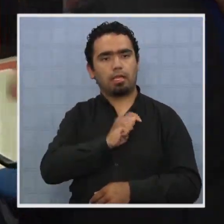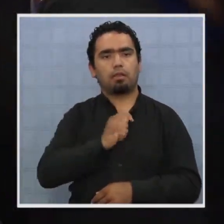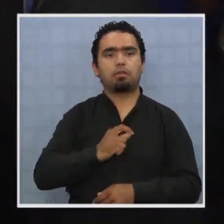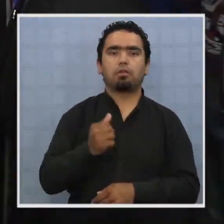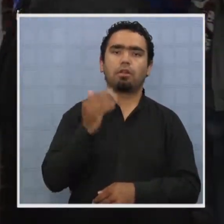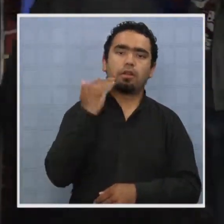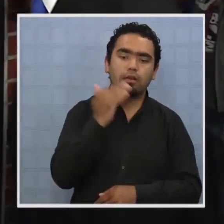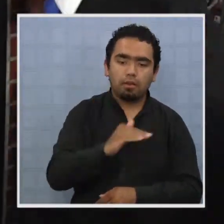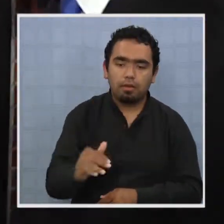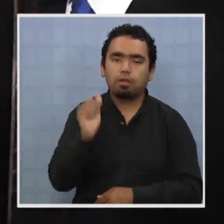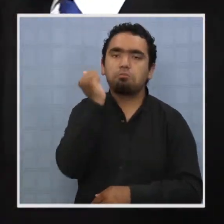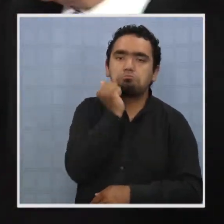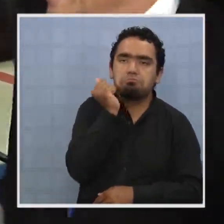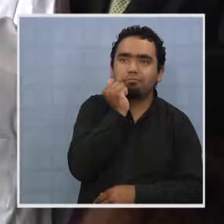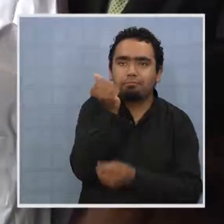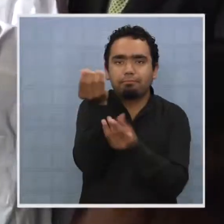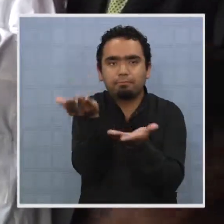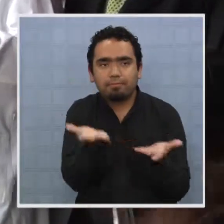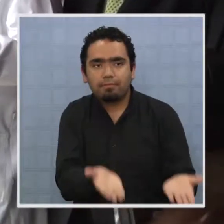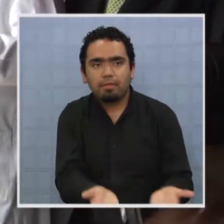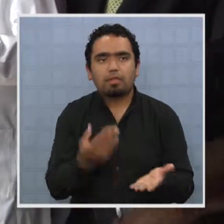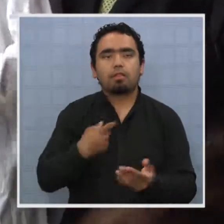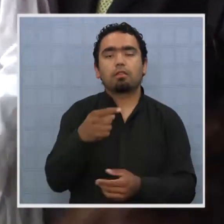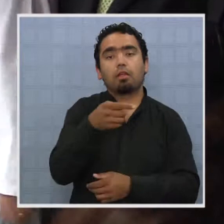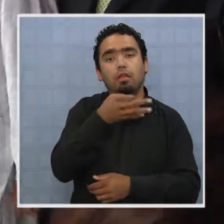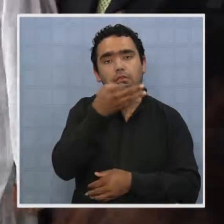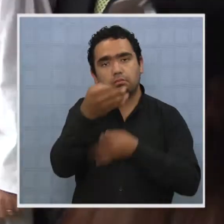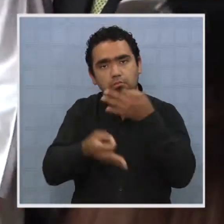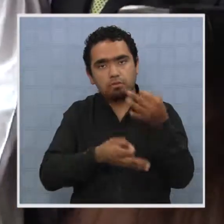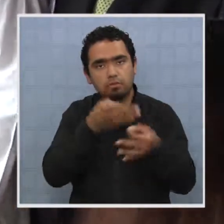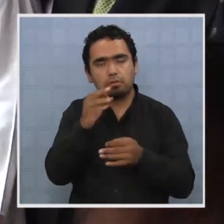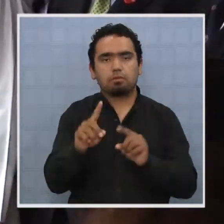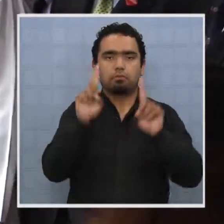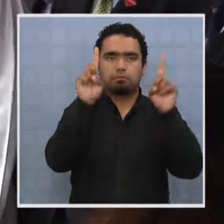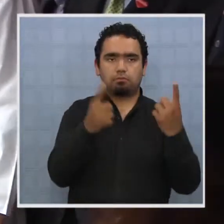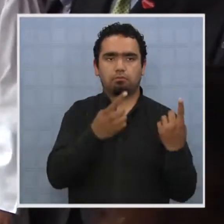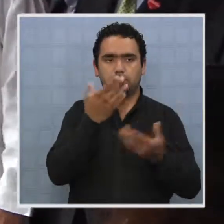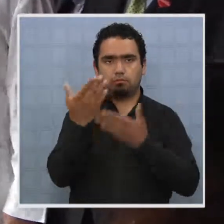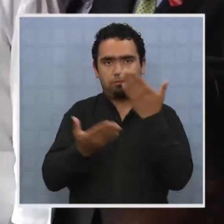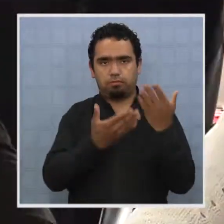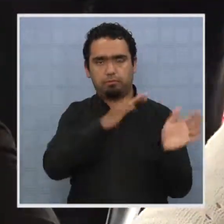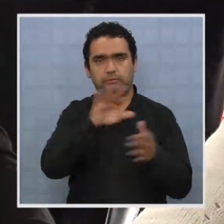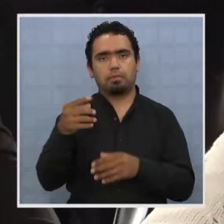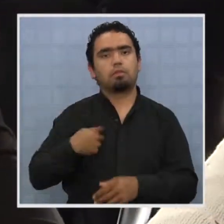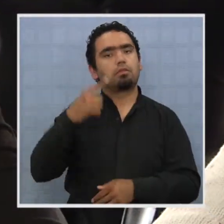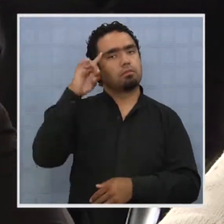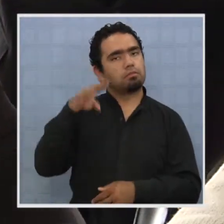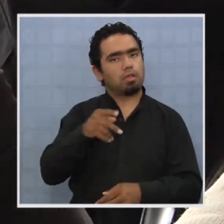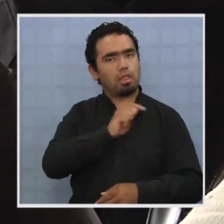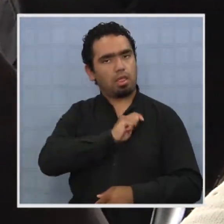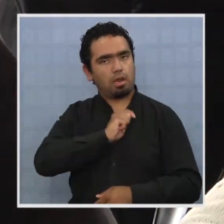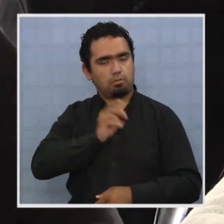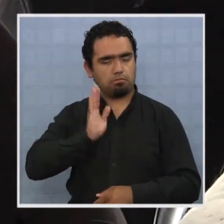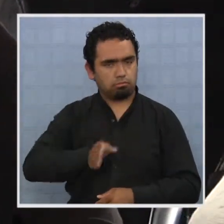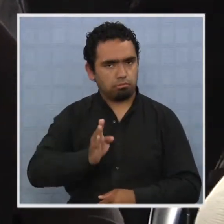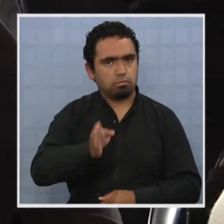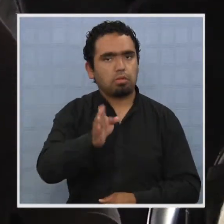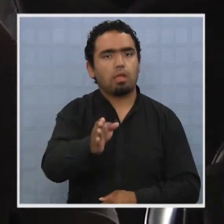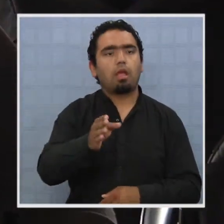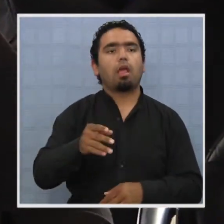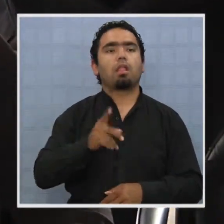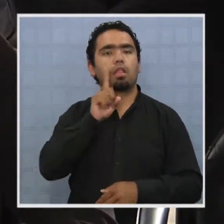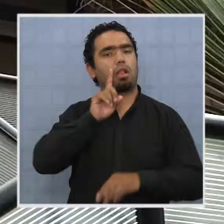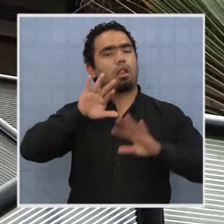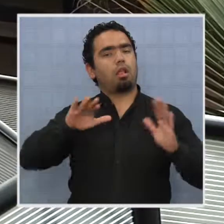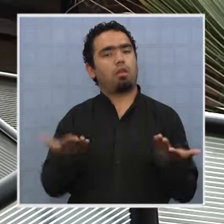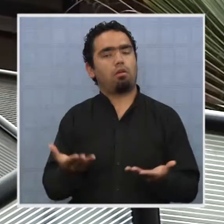bienvenida que le dieron los niños que asisten a rehabilitación, quienes le dedicaron un pequeño concierto. Yo sé que la Teletón va a seguir adelante y